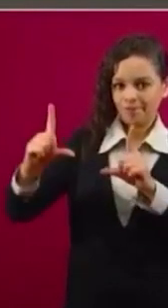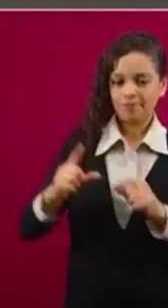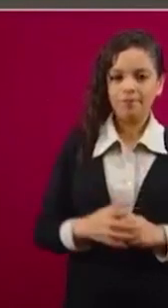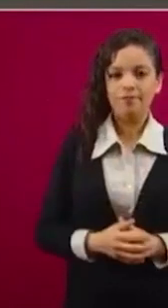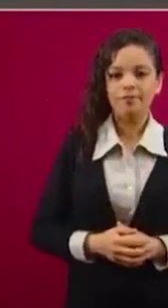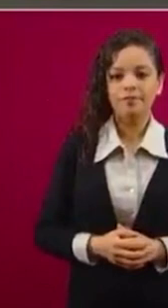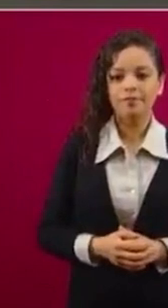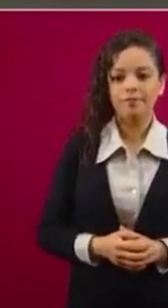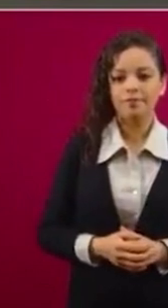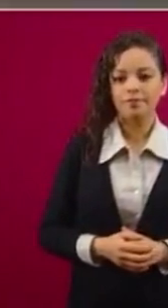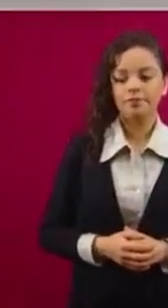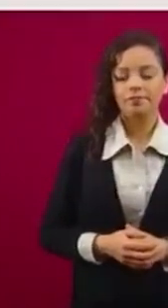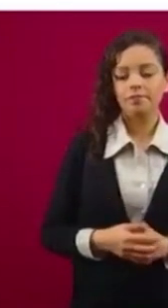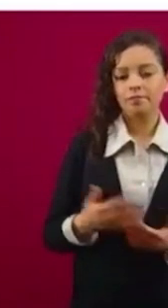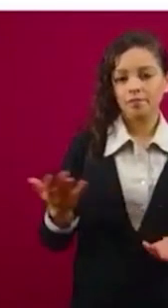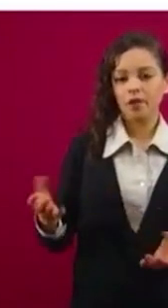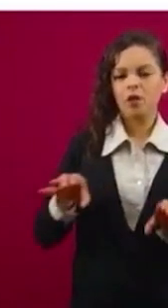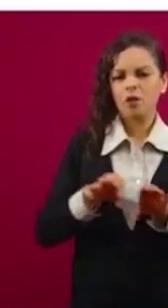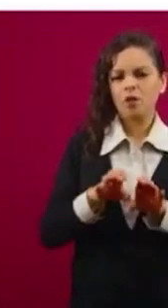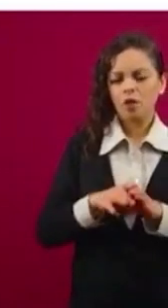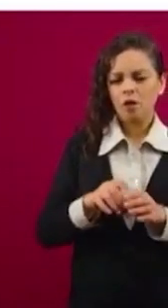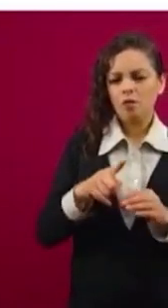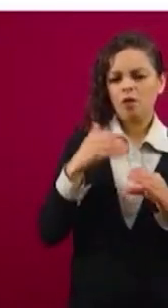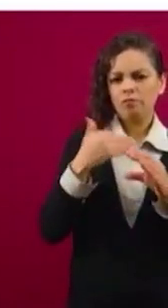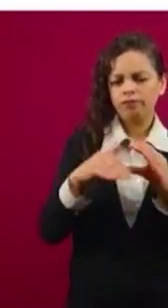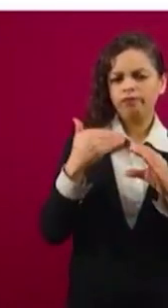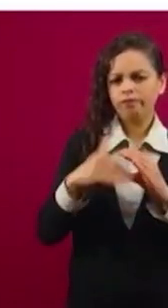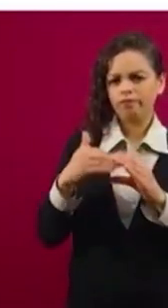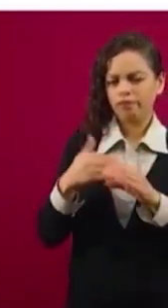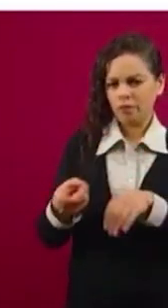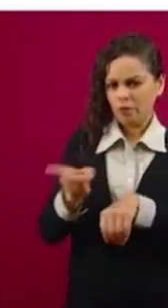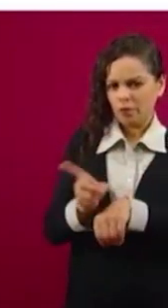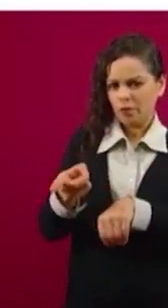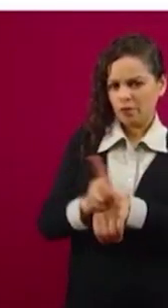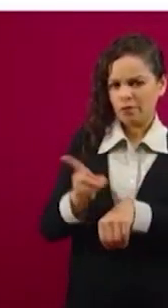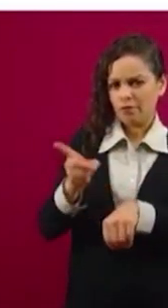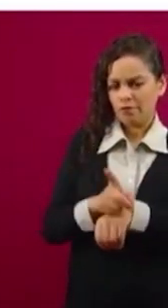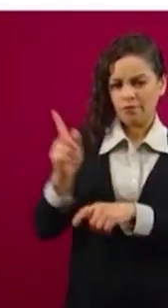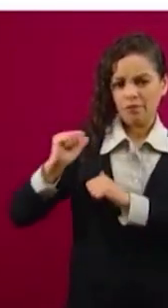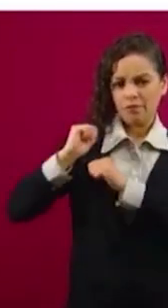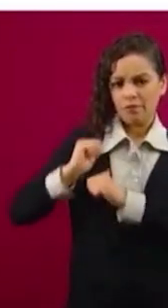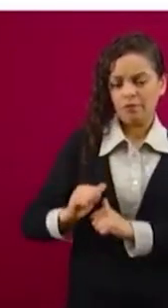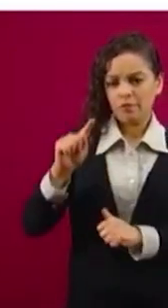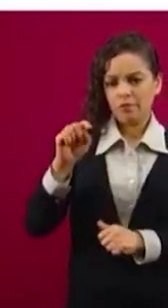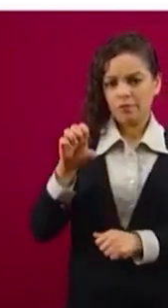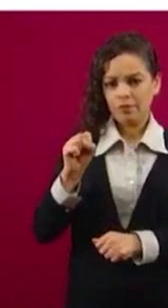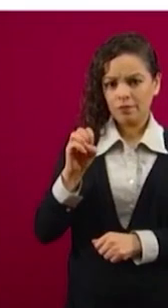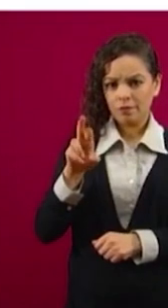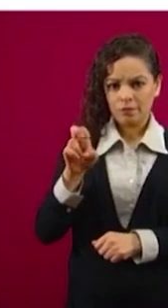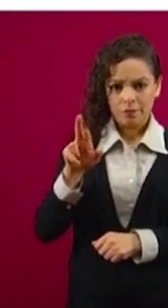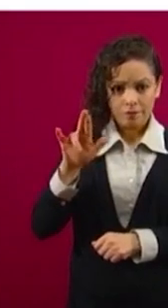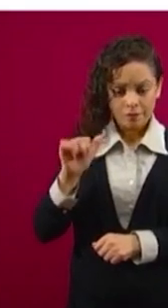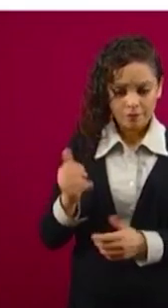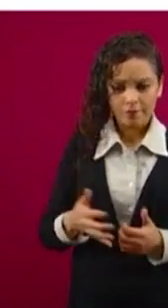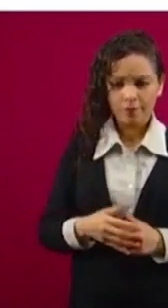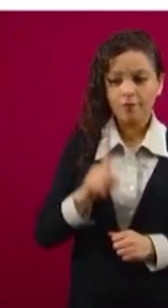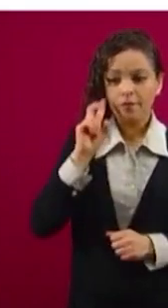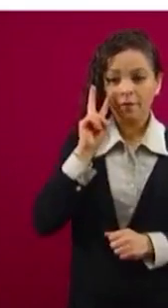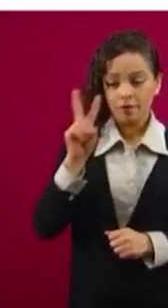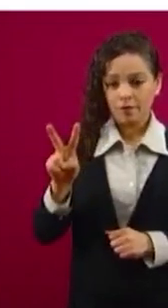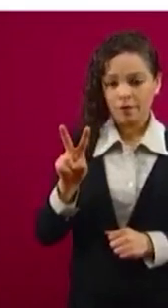Estos son los créditos como se han ido depositando día con día por parte de la tesorería de la federación, aquí está la